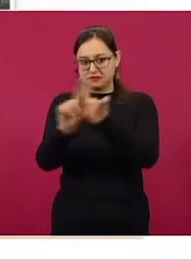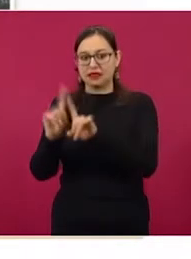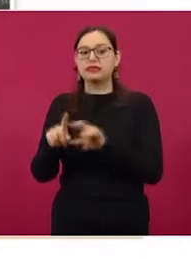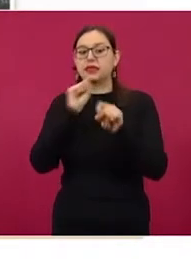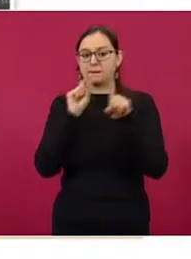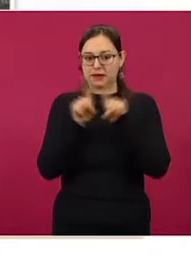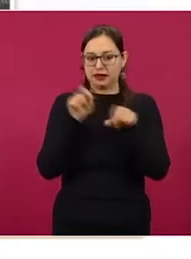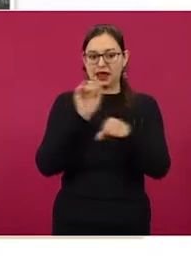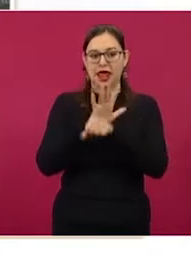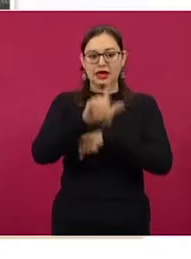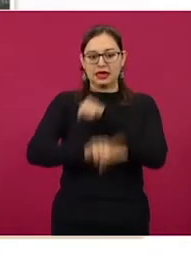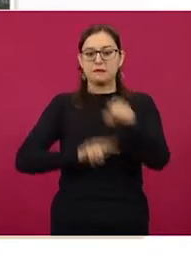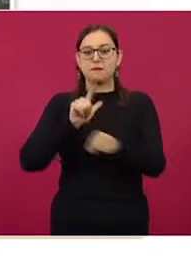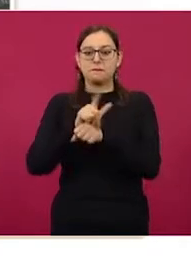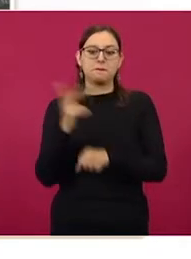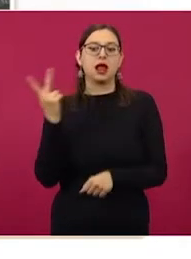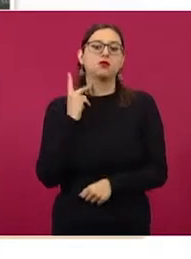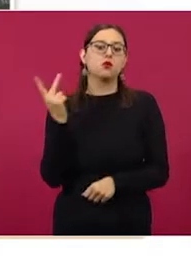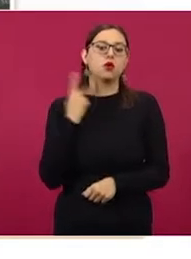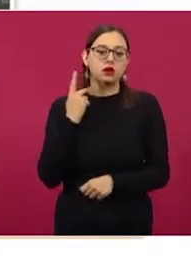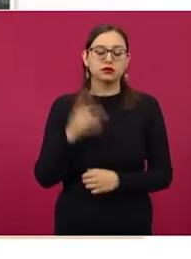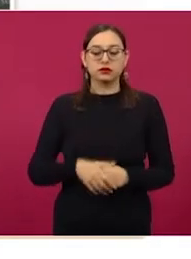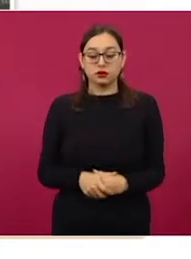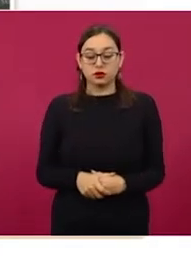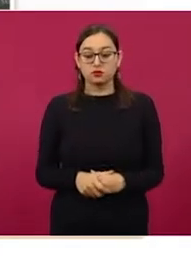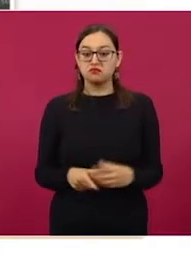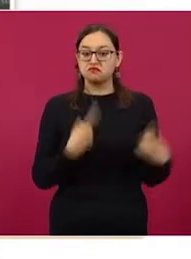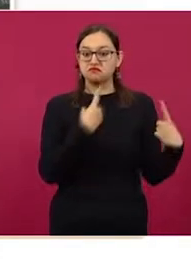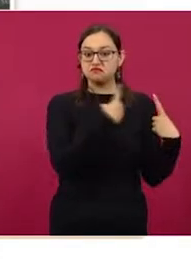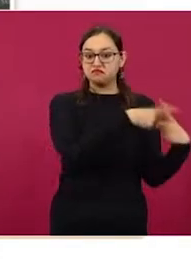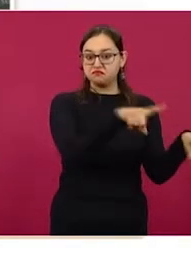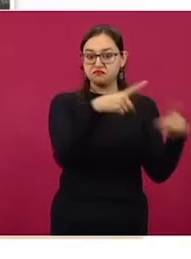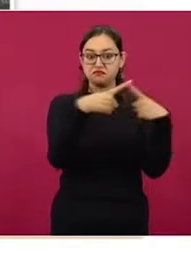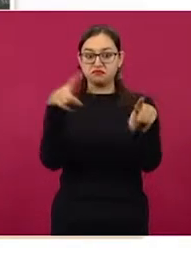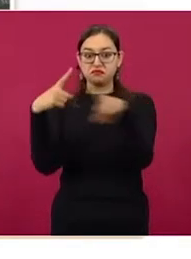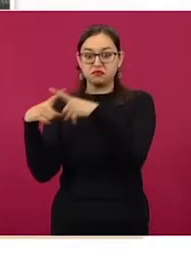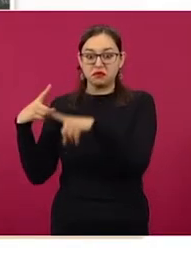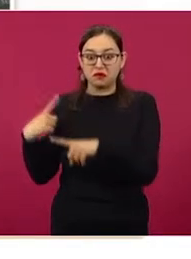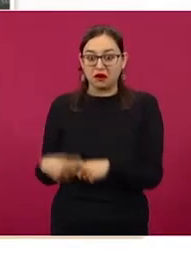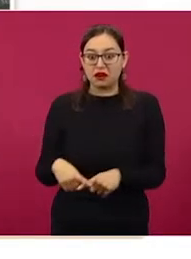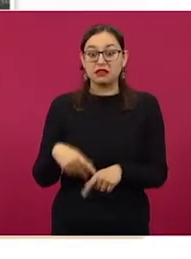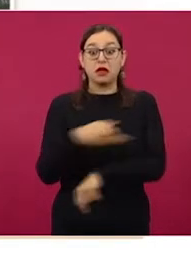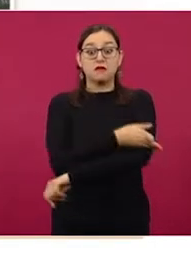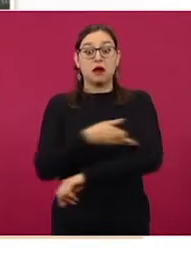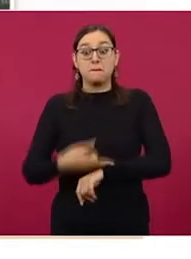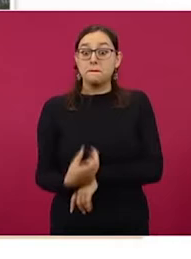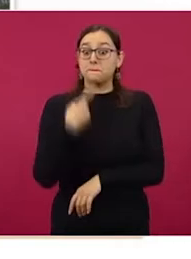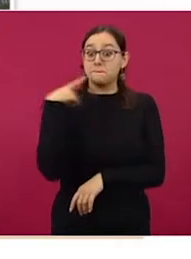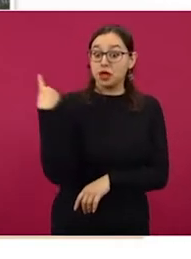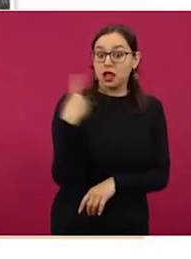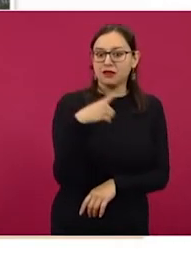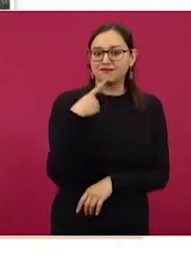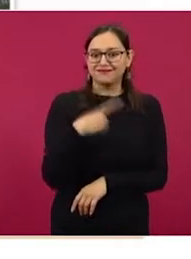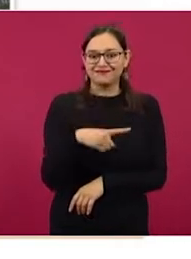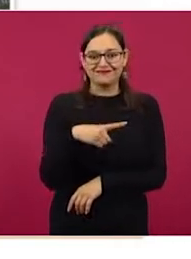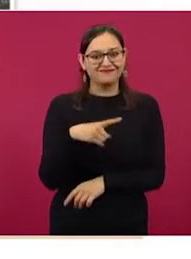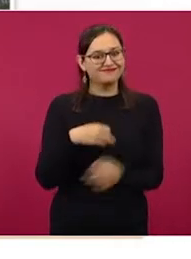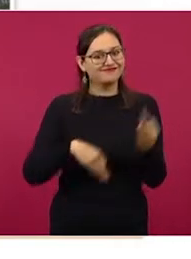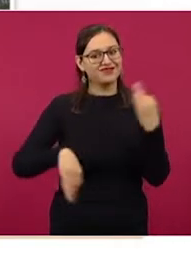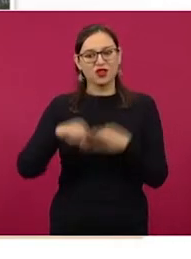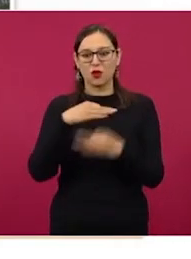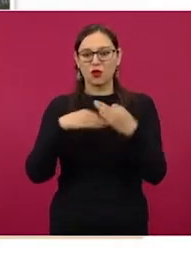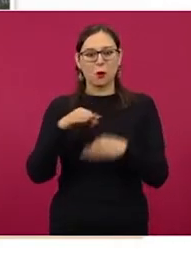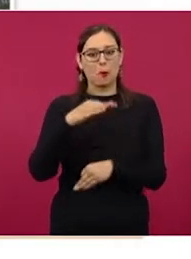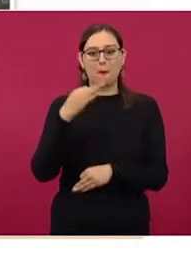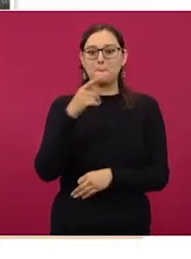Político. Entre otros que retomaron denuncias de supuestos familiares. Al respecto, la Guardia Nacional